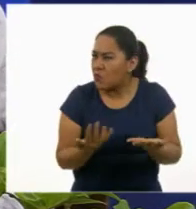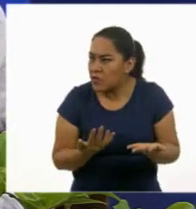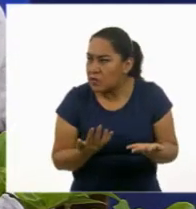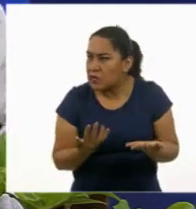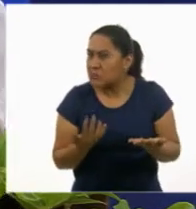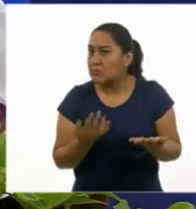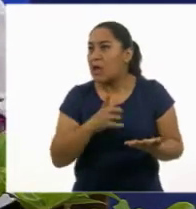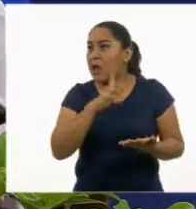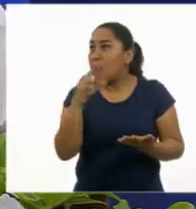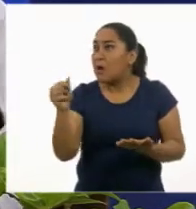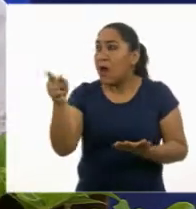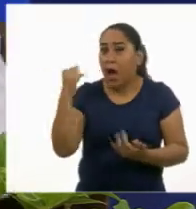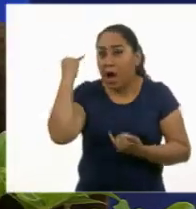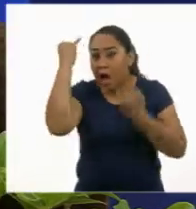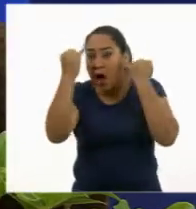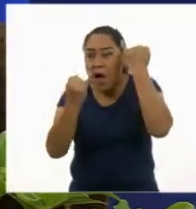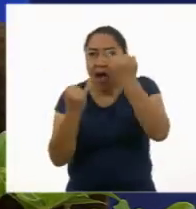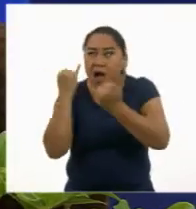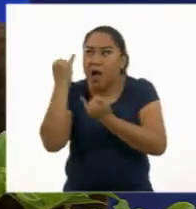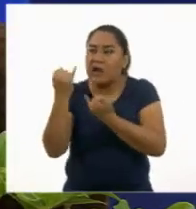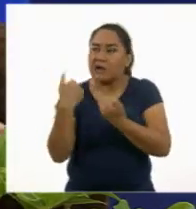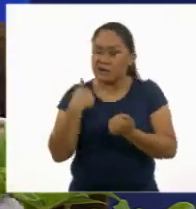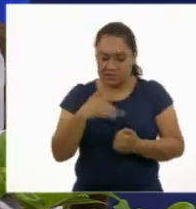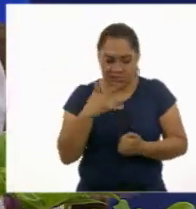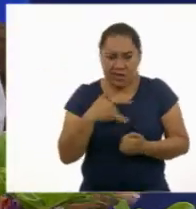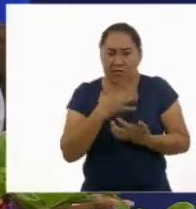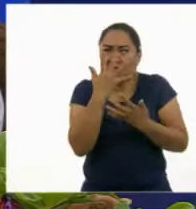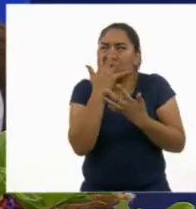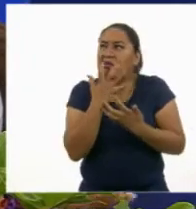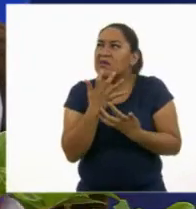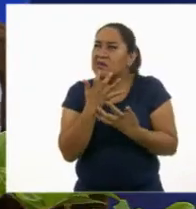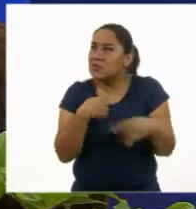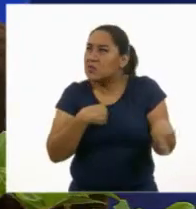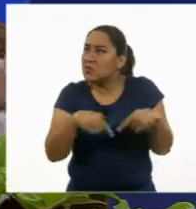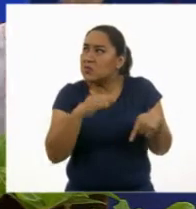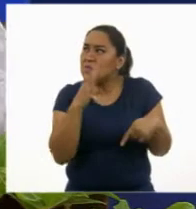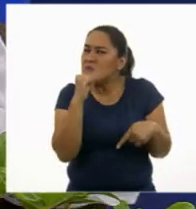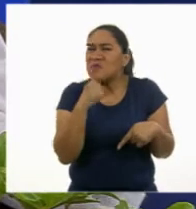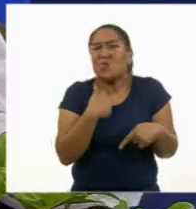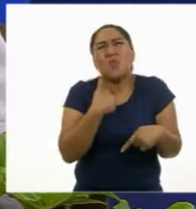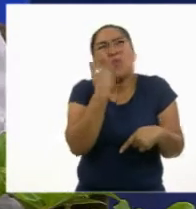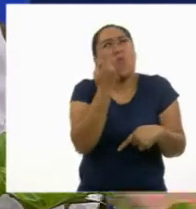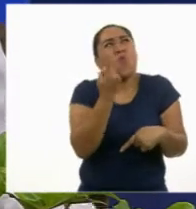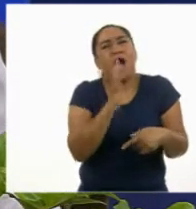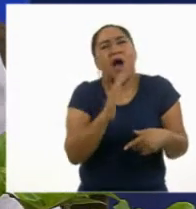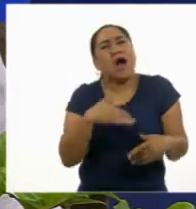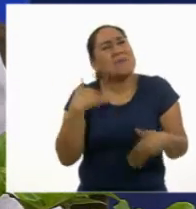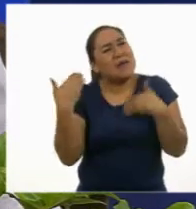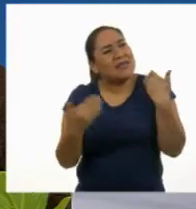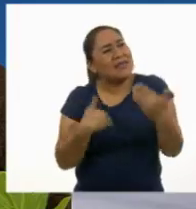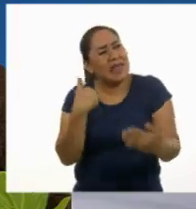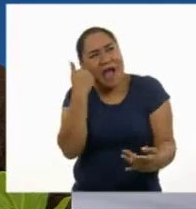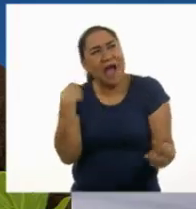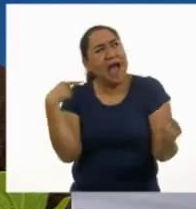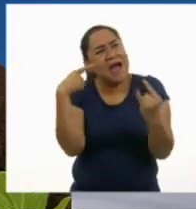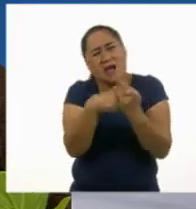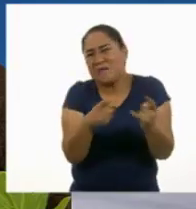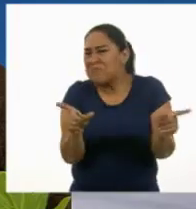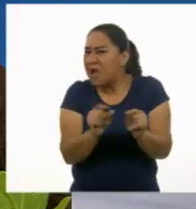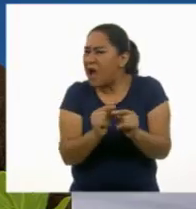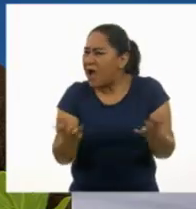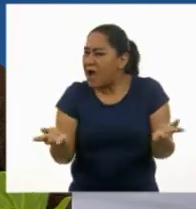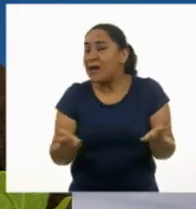a través de esas críticas, pues me sentía yo triste. Yo solamente quería divertirme, meter goles y ser la mejor jugadora. Por